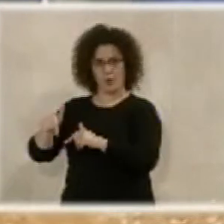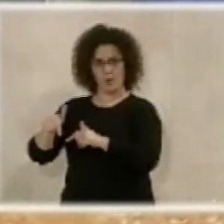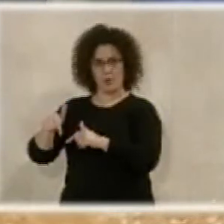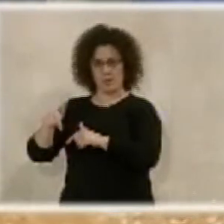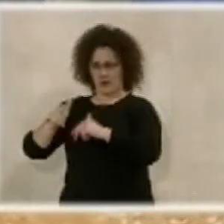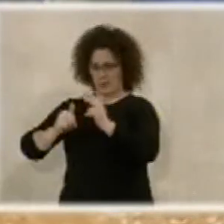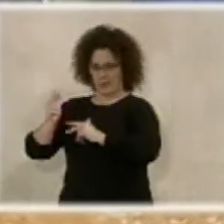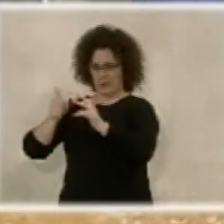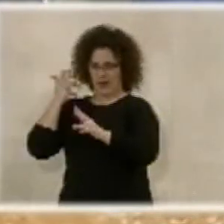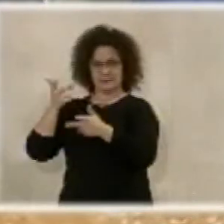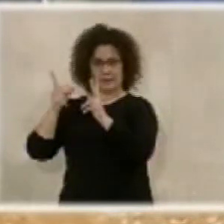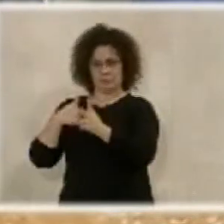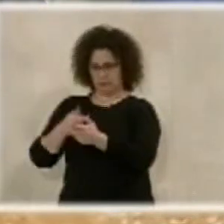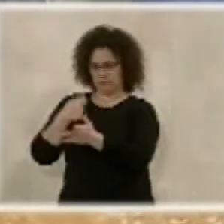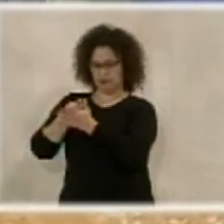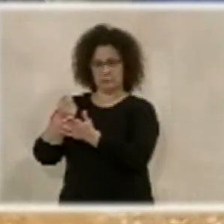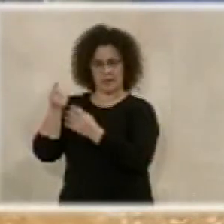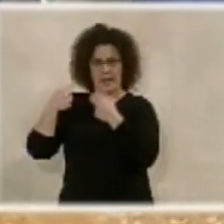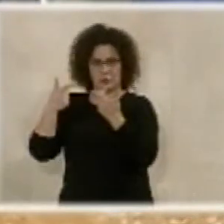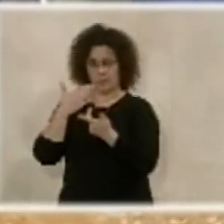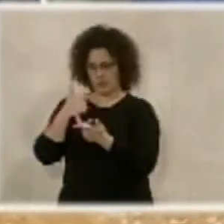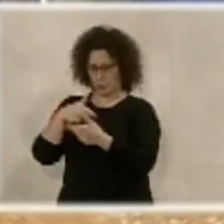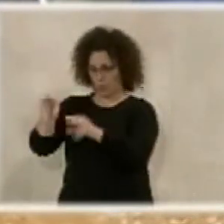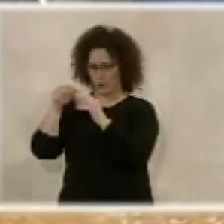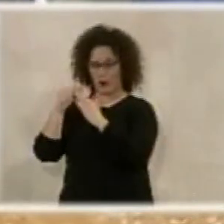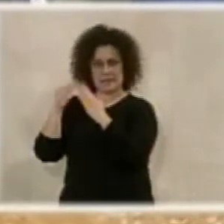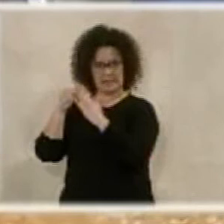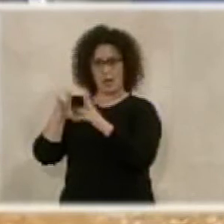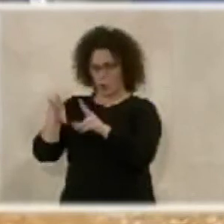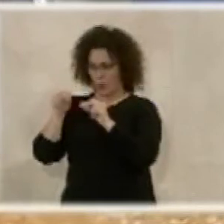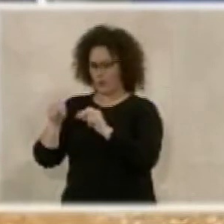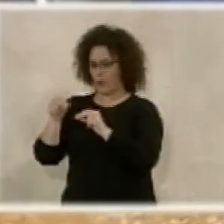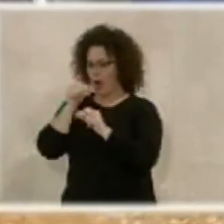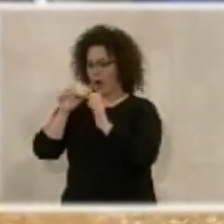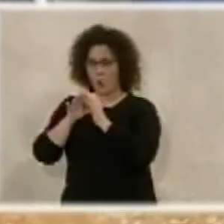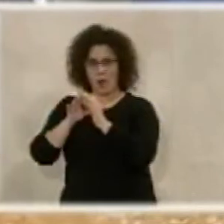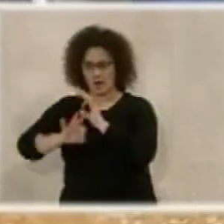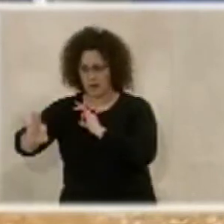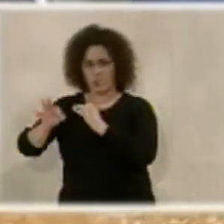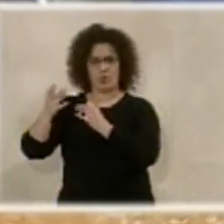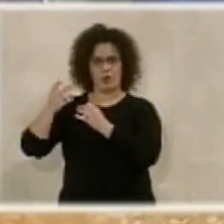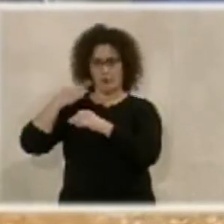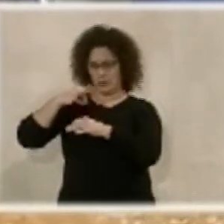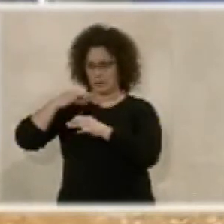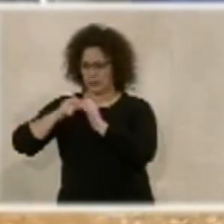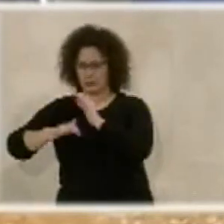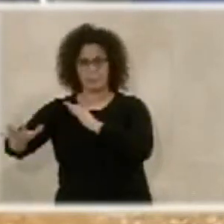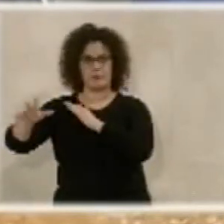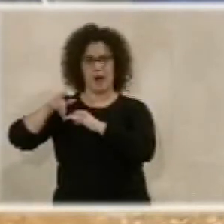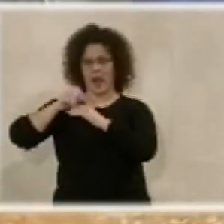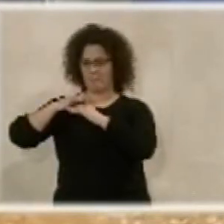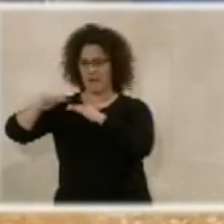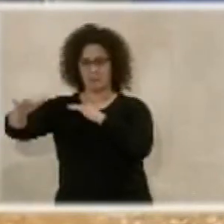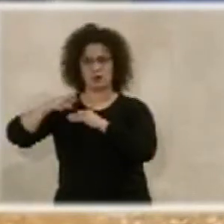ha urbanizado previamente esa zona. O sea, nosotros cuando pagamos una casa estamos pagando abastecimiento, saneamiento, alumbrado, asfaltado,